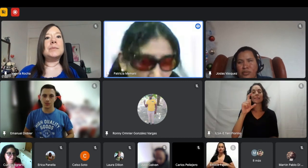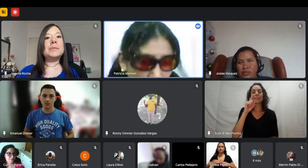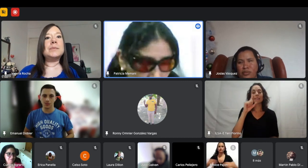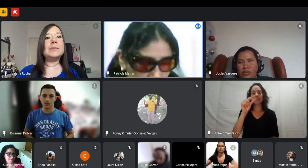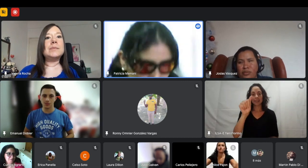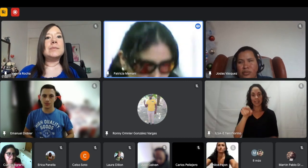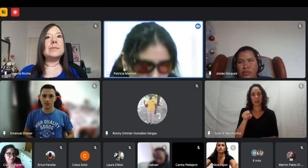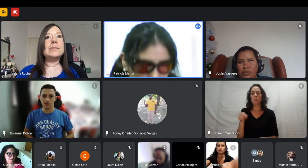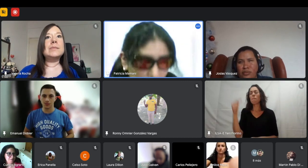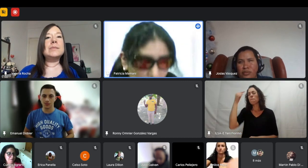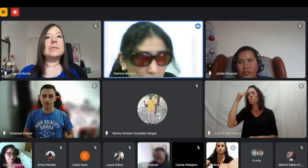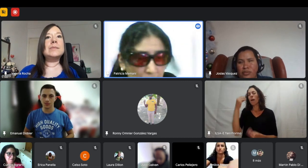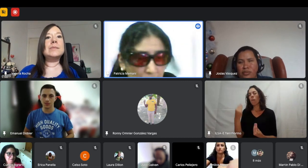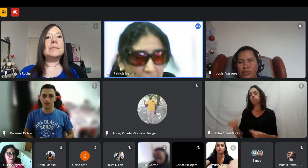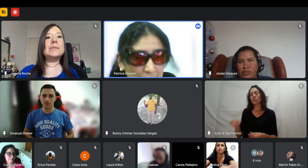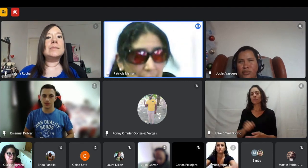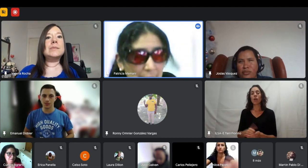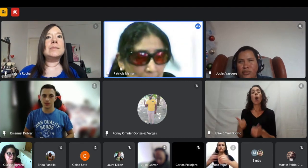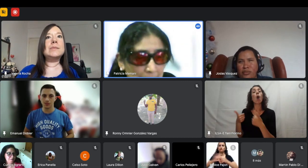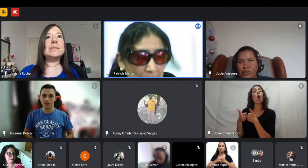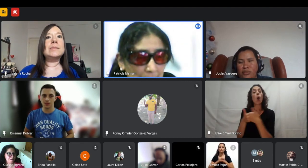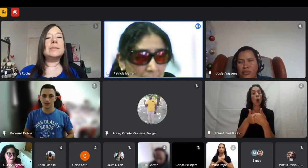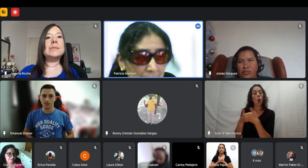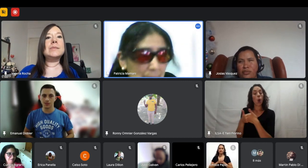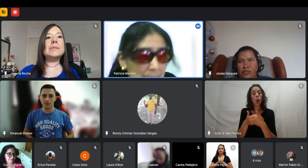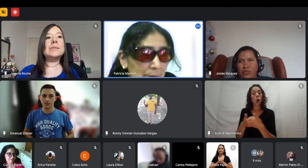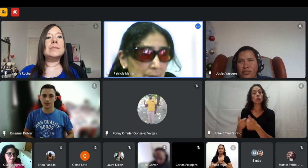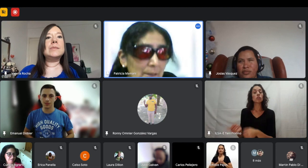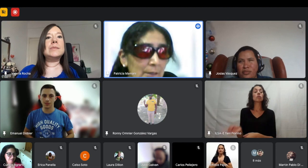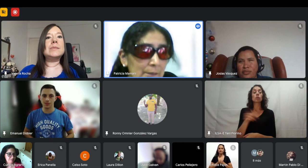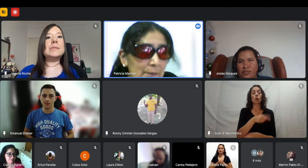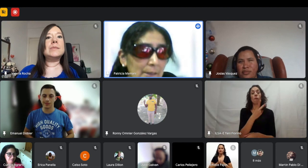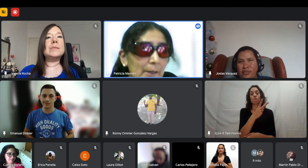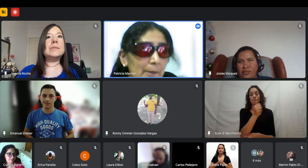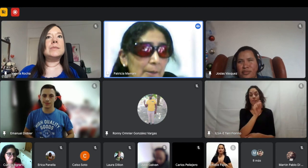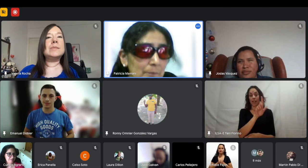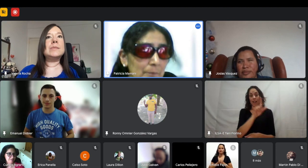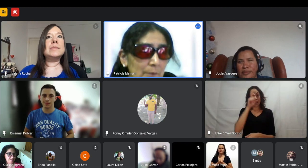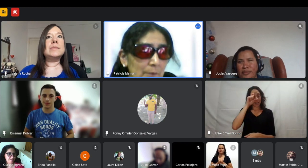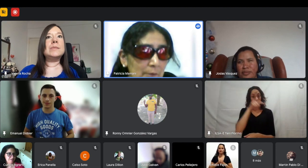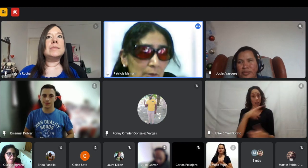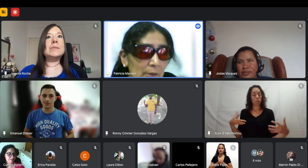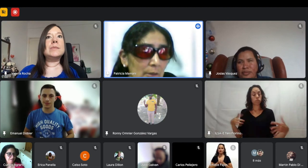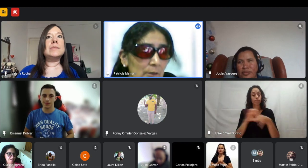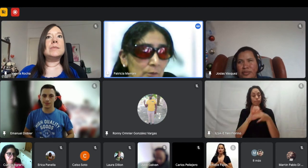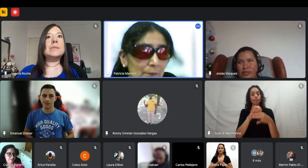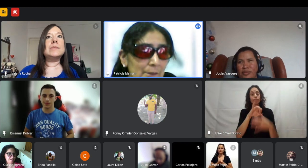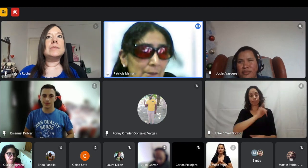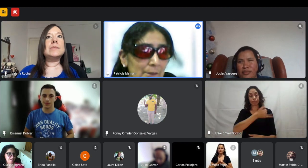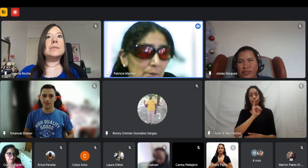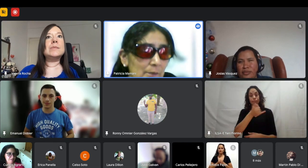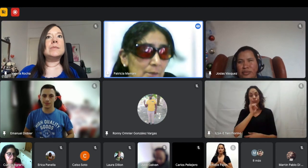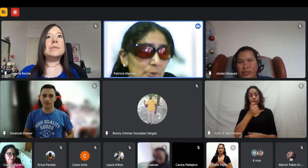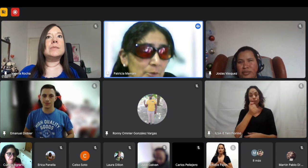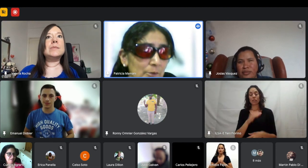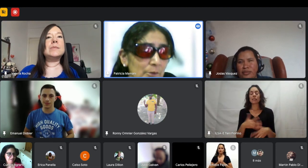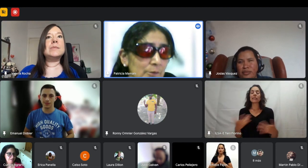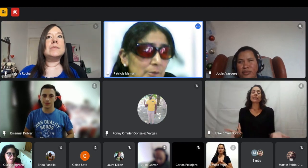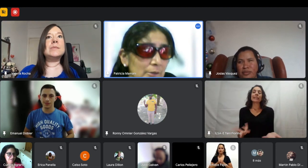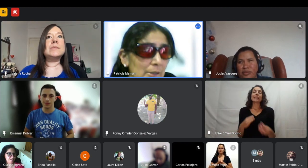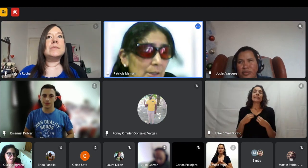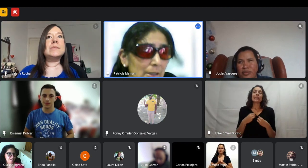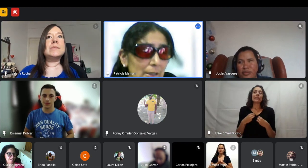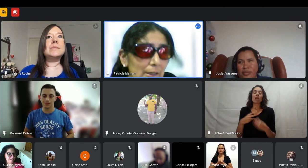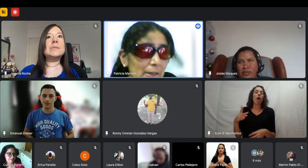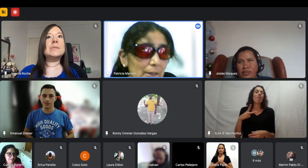bueno coincido con lo que dice Vale la verdad que siento que nos falta todavía un montón